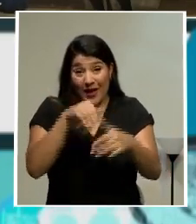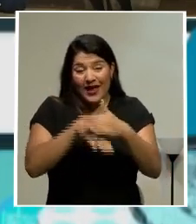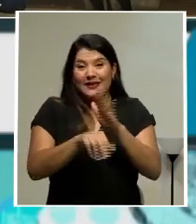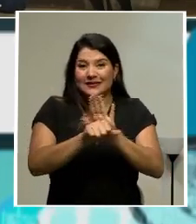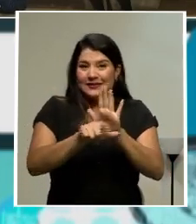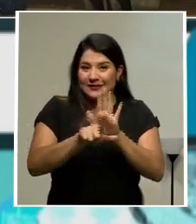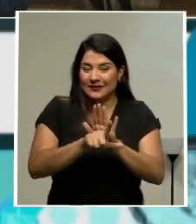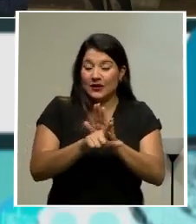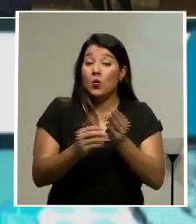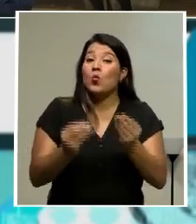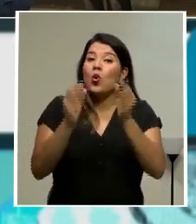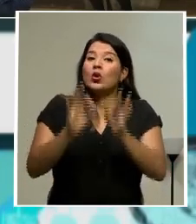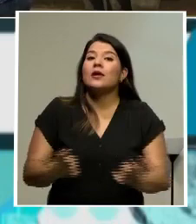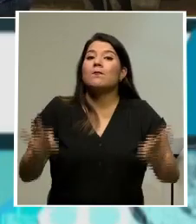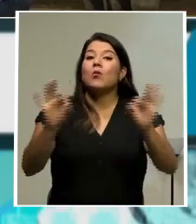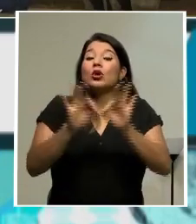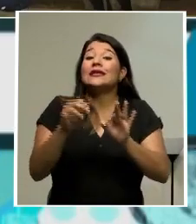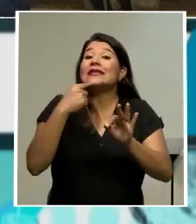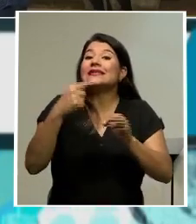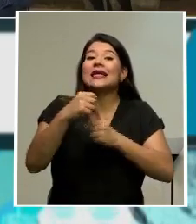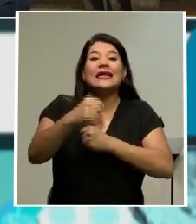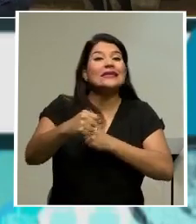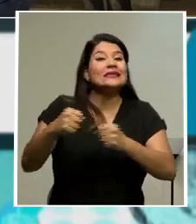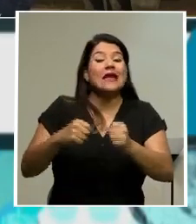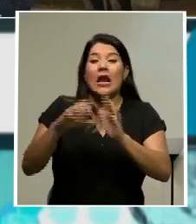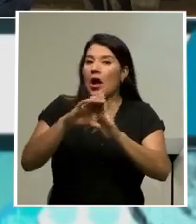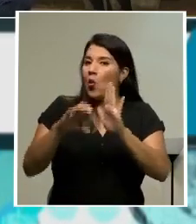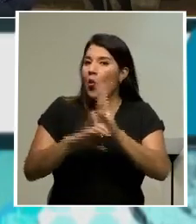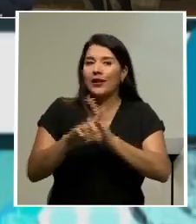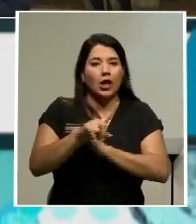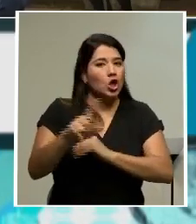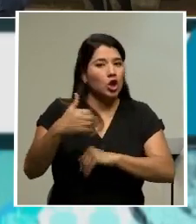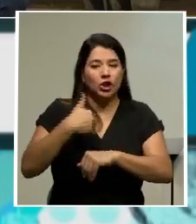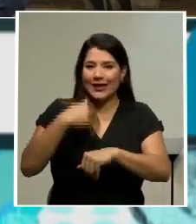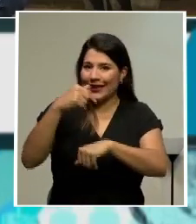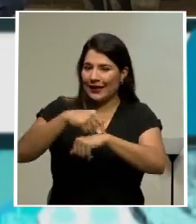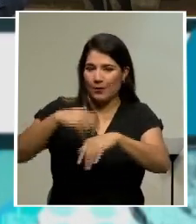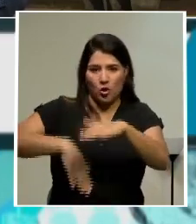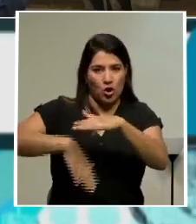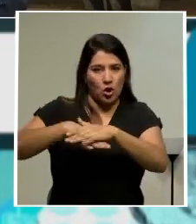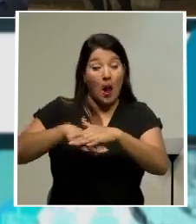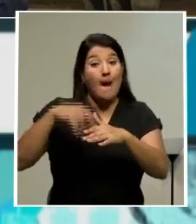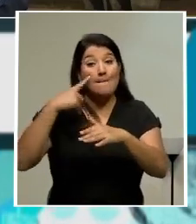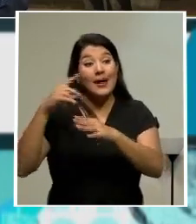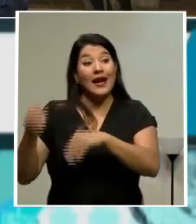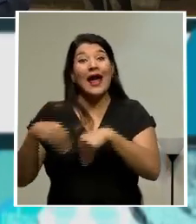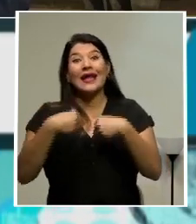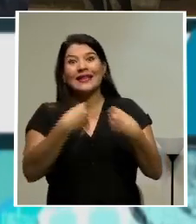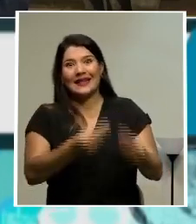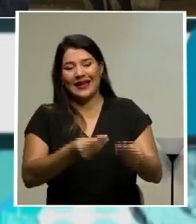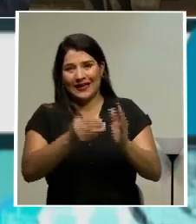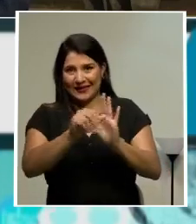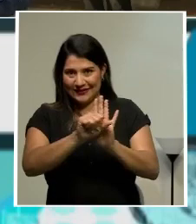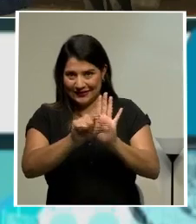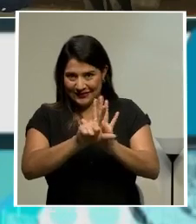constitucional no tiene un tiempo definido para entregarlo, sin embargo, ellos aseguran que están haciendo un trabajo